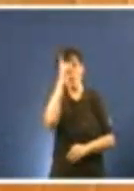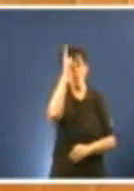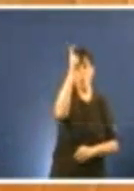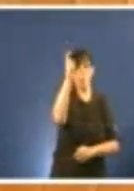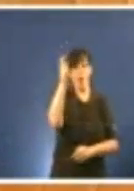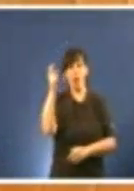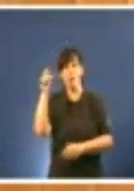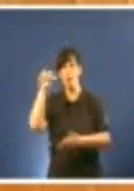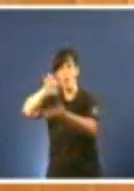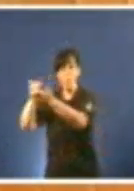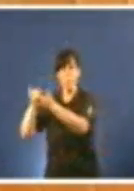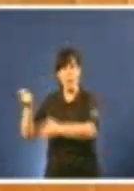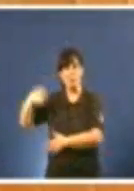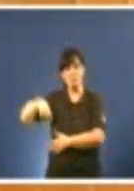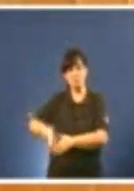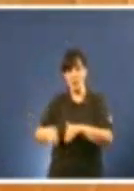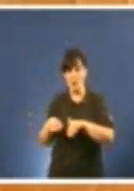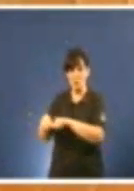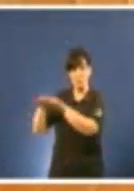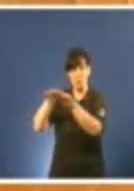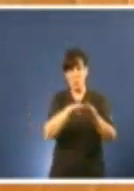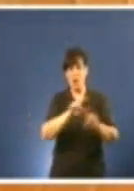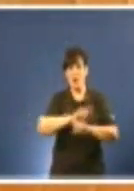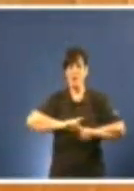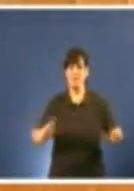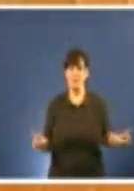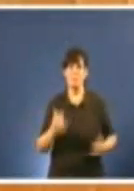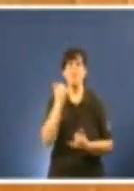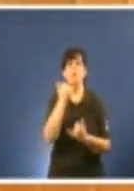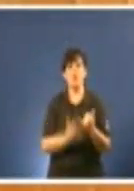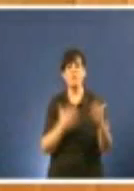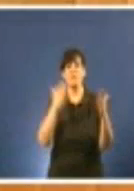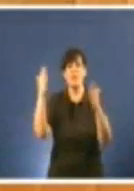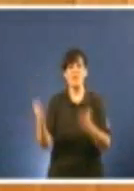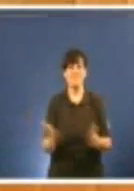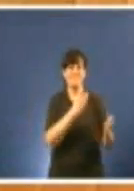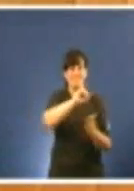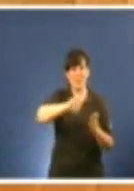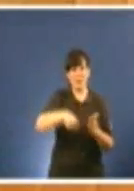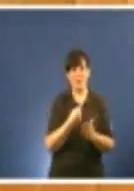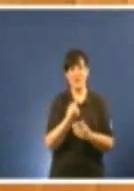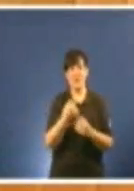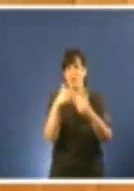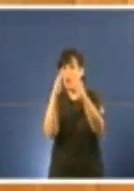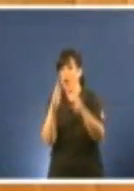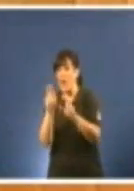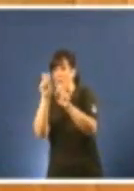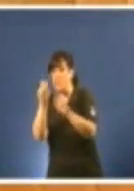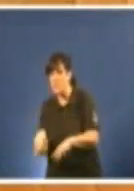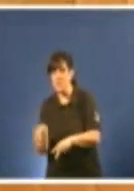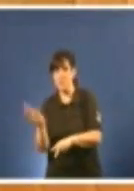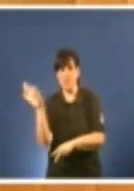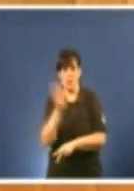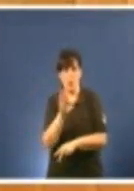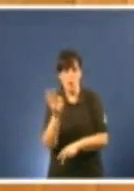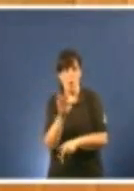precariedade laboral, os salarios de miseria, a alta eventualidade, a falta de vivenda, a desprotección da maternidade,